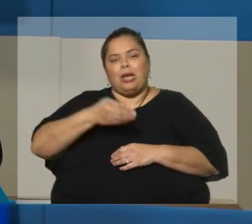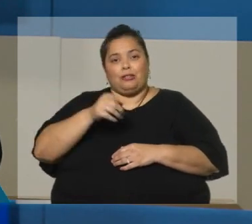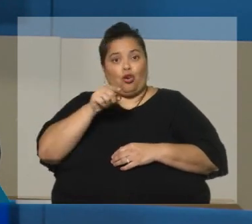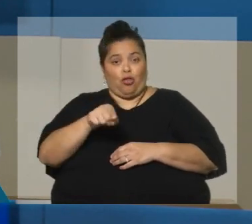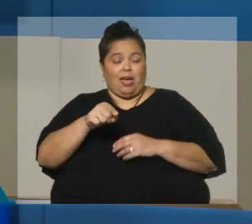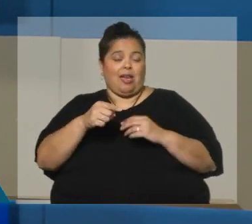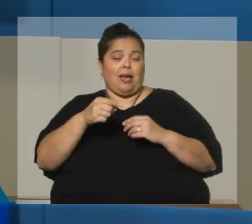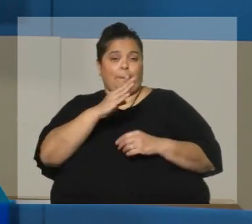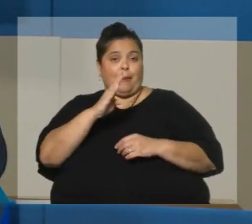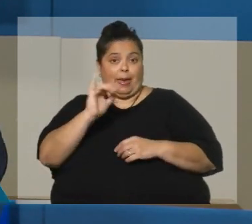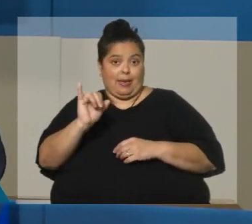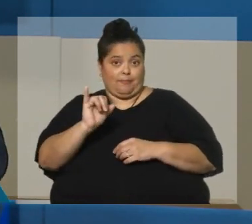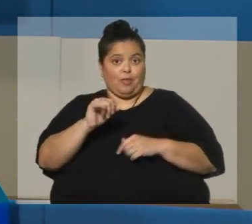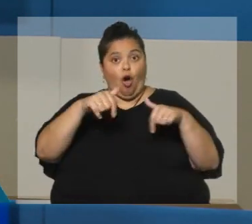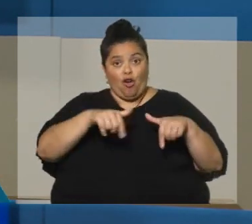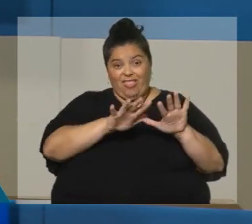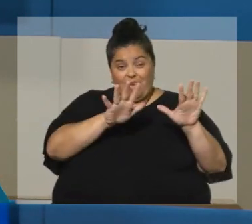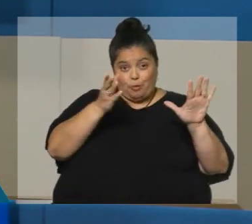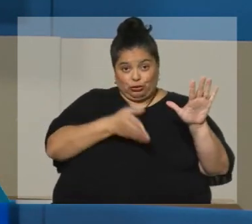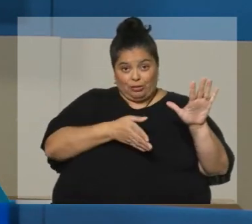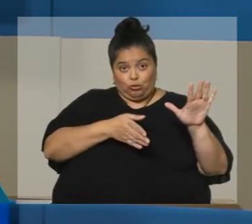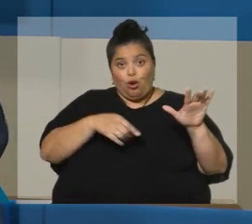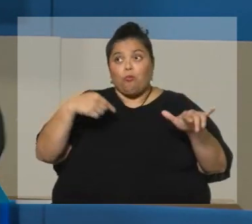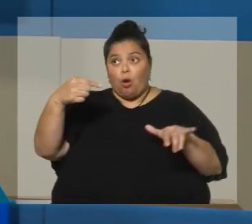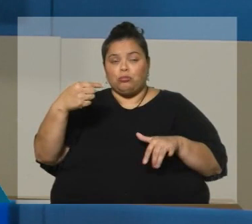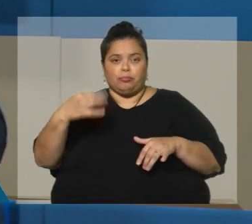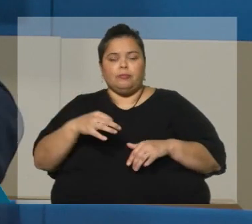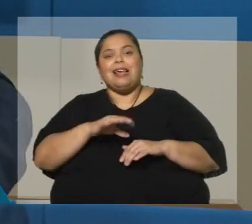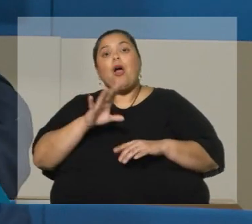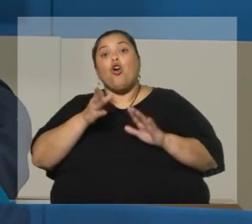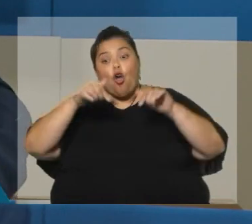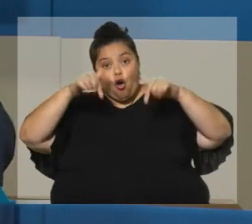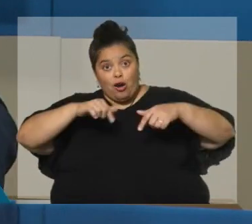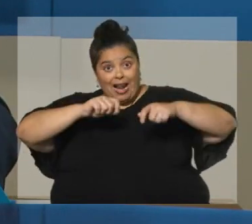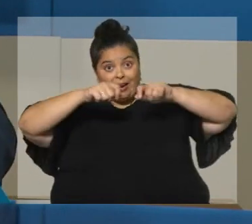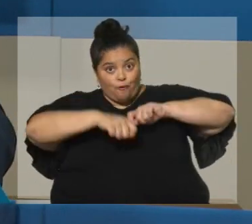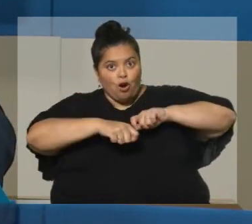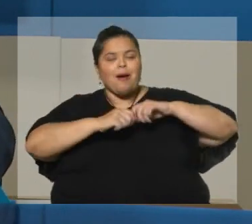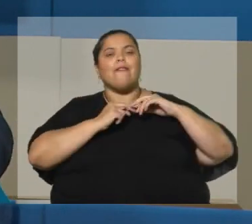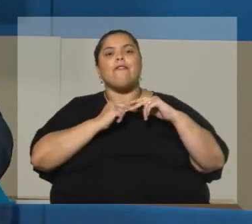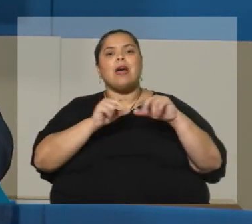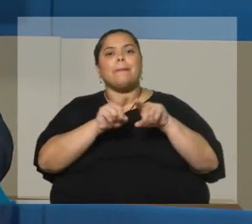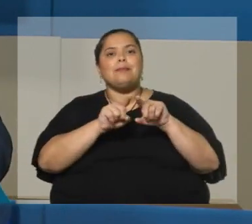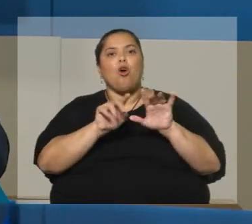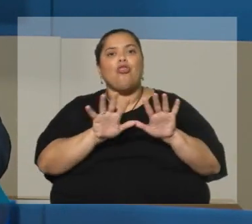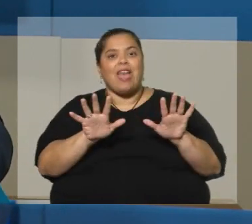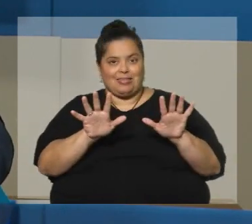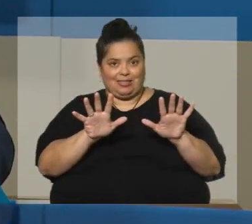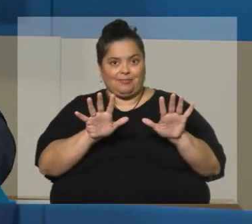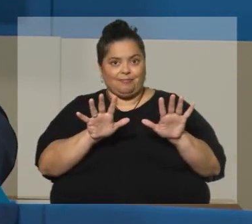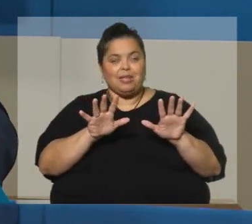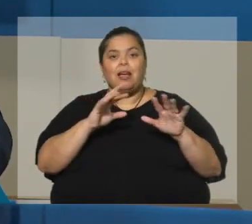tenemos hoy. Con la reforma vamos a tener alrededor de 10, a mantener eso. Se contiene esa